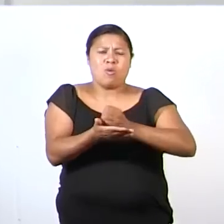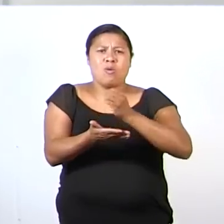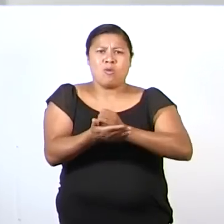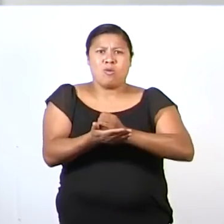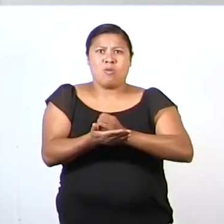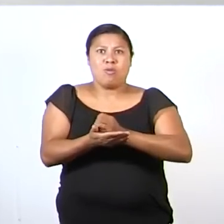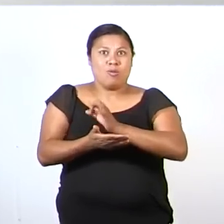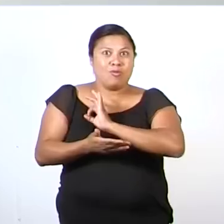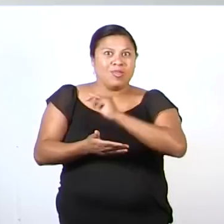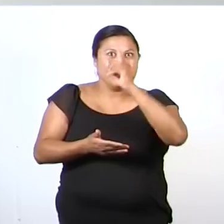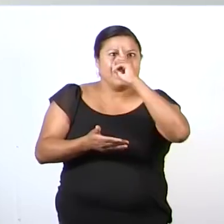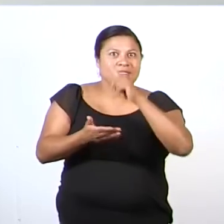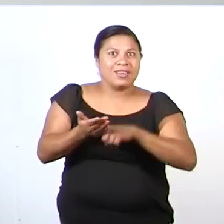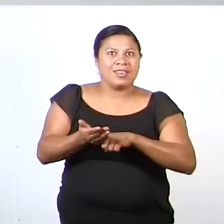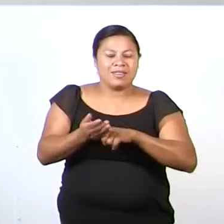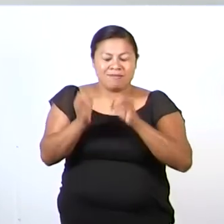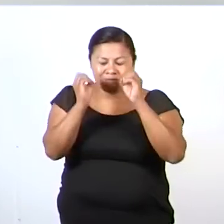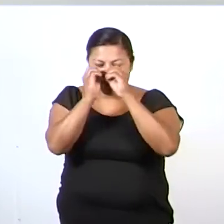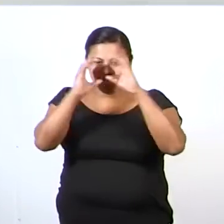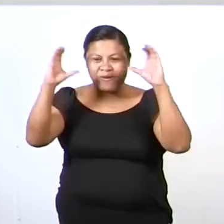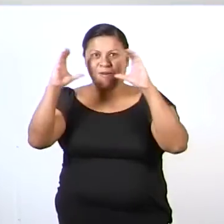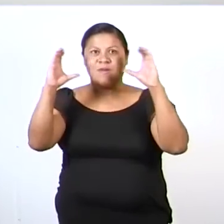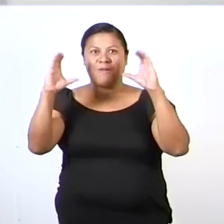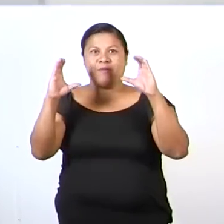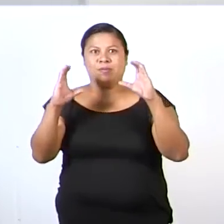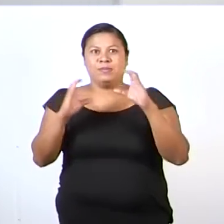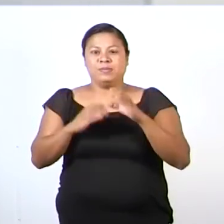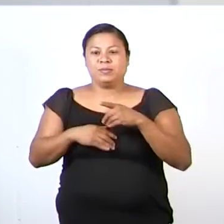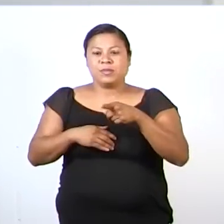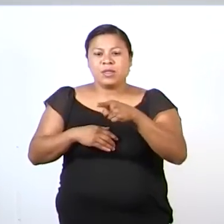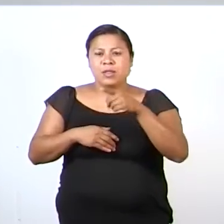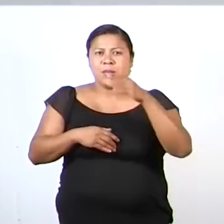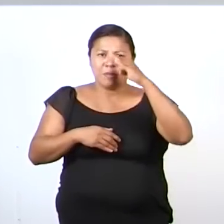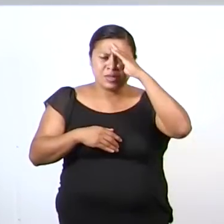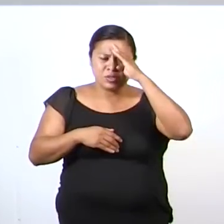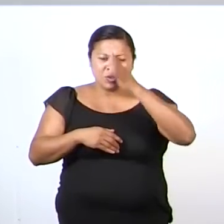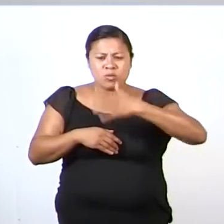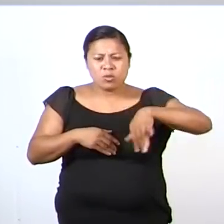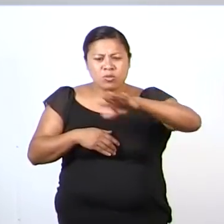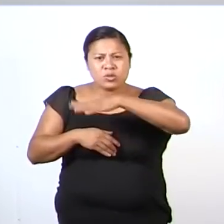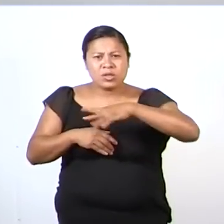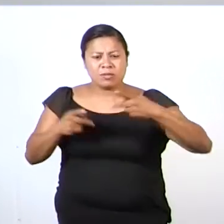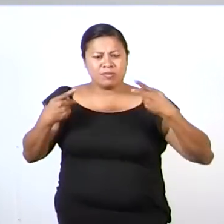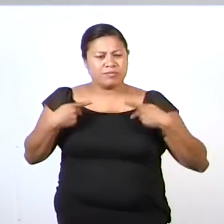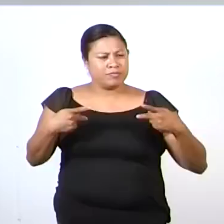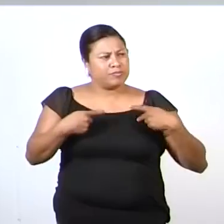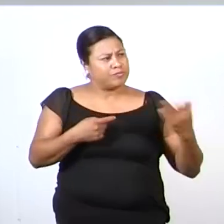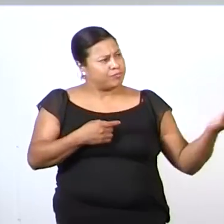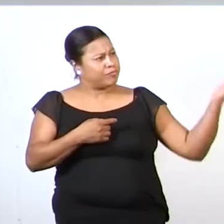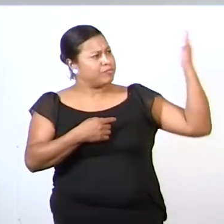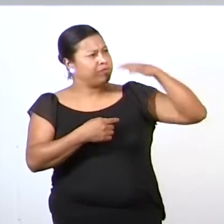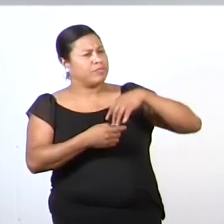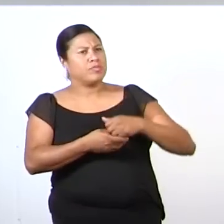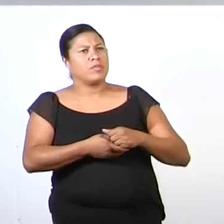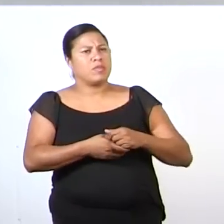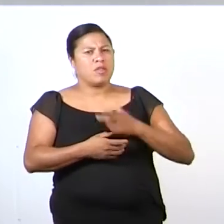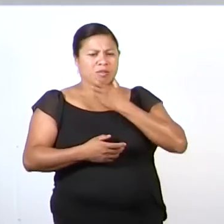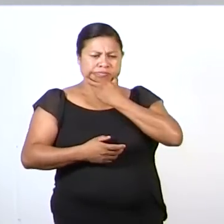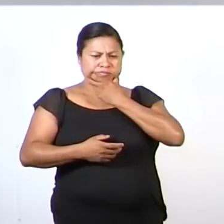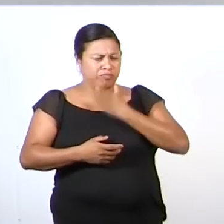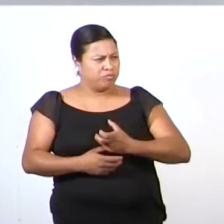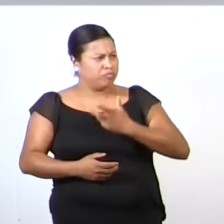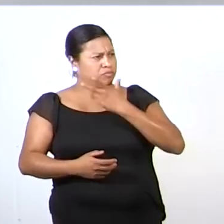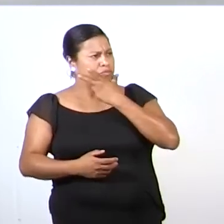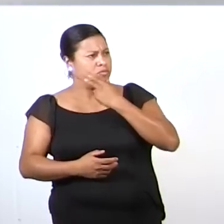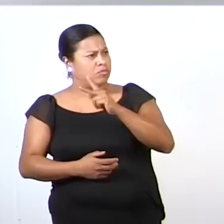¿Puedes creerlo? Así que decidió ir a buscar una tripulación muy valiente.